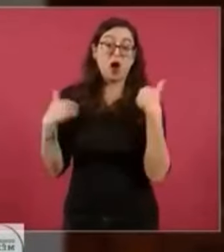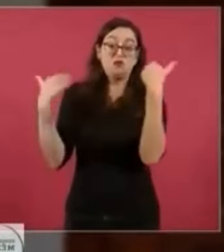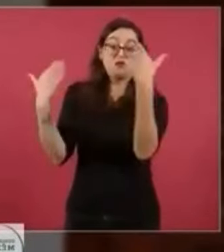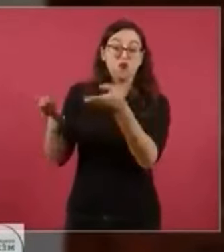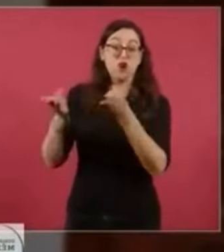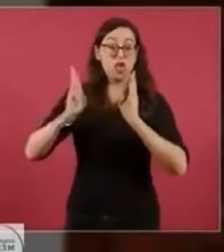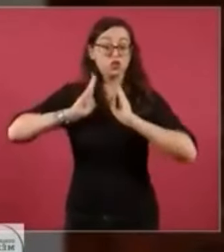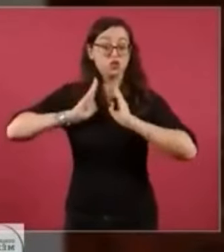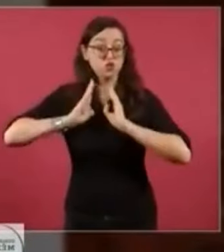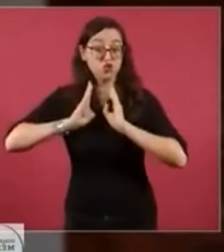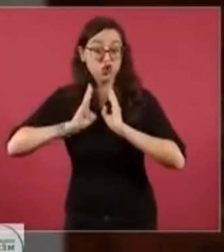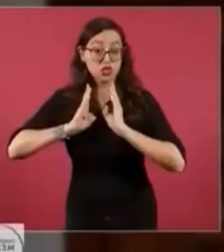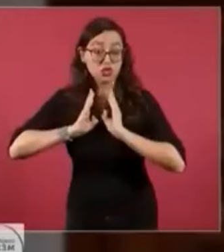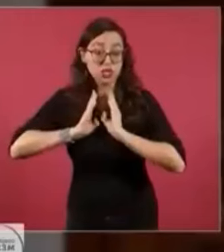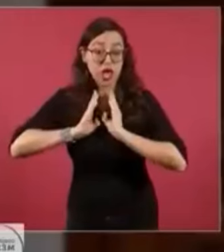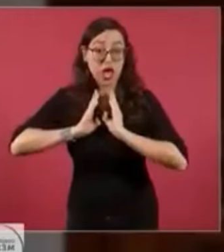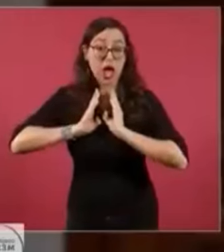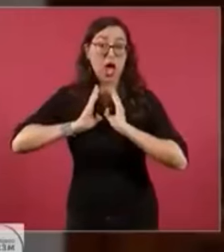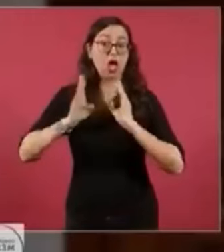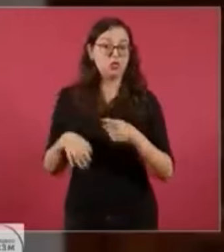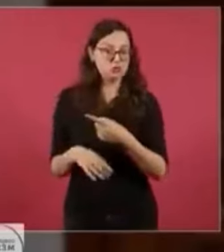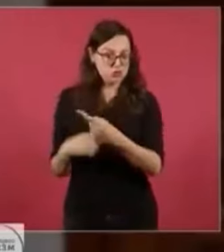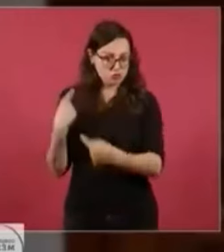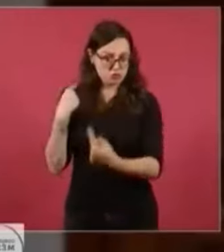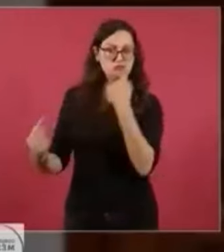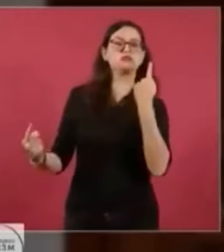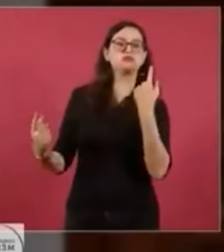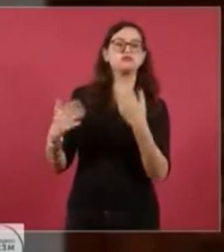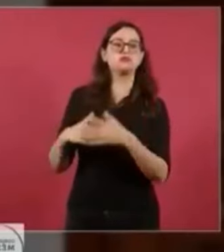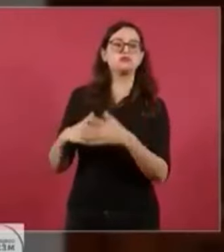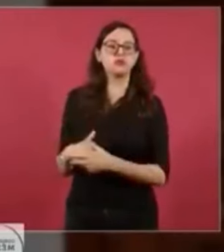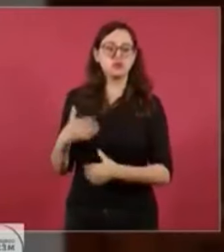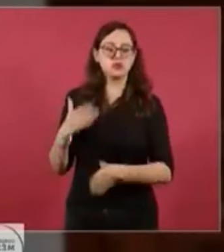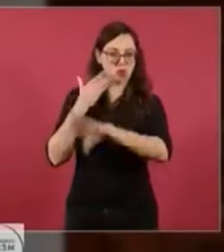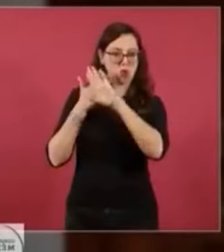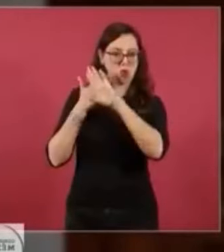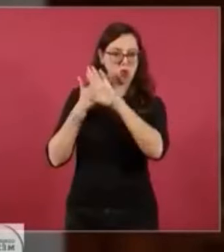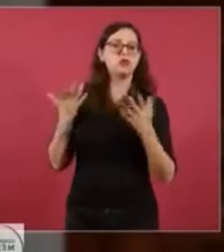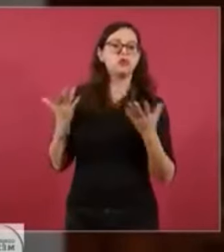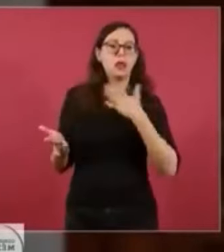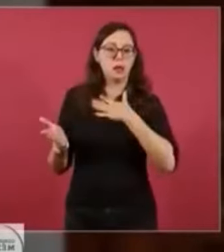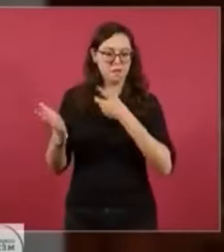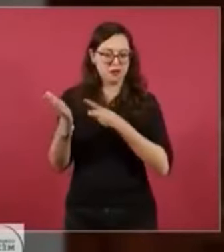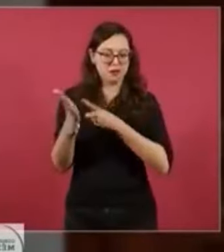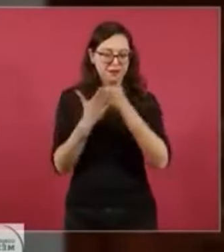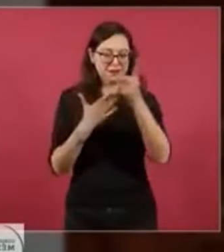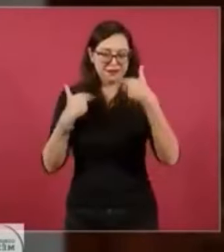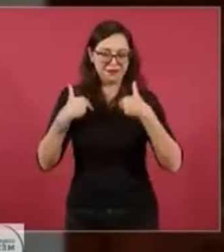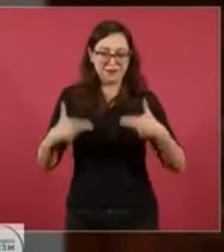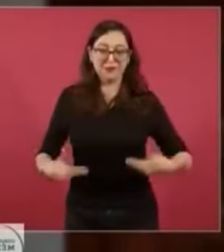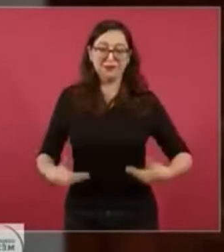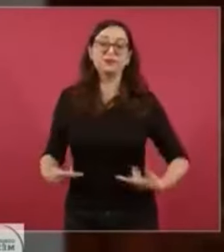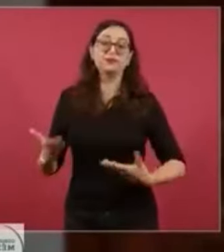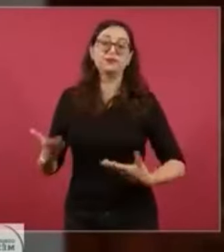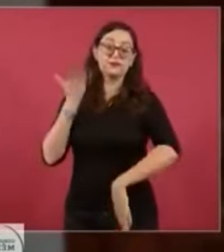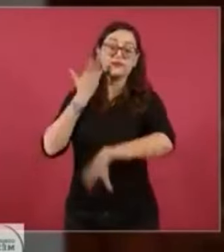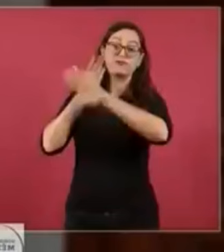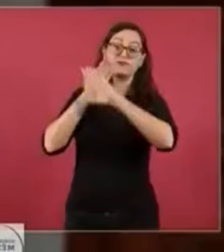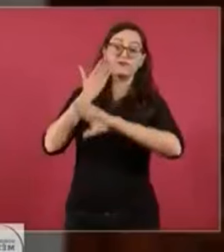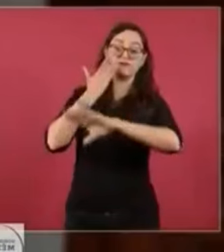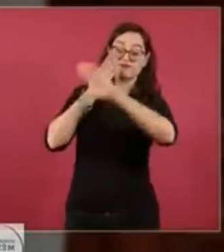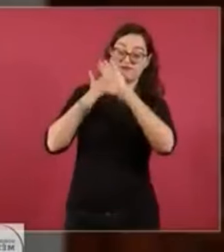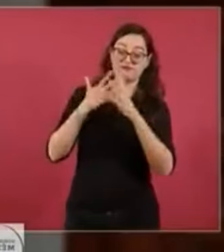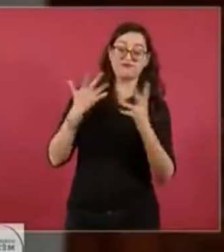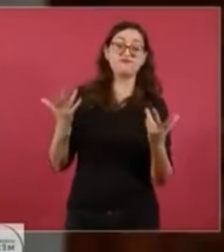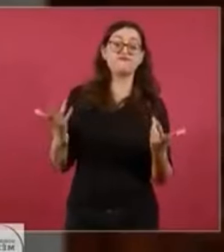o sea, me agreden y violan mis derechos humanos, aparte de los periodísticos